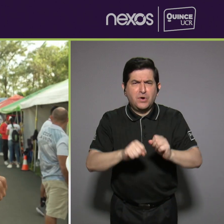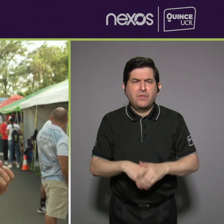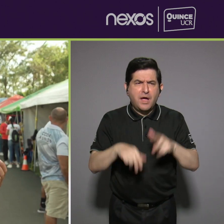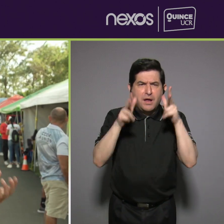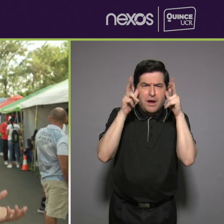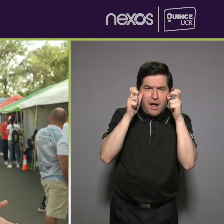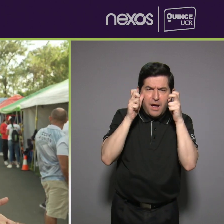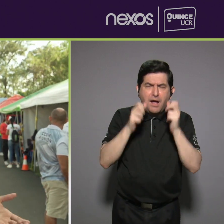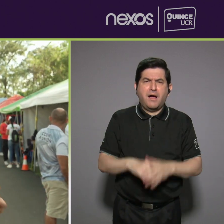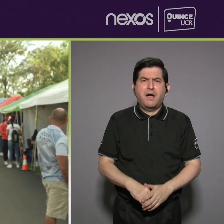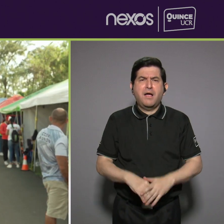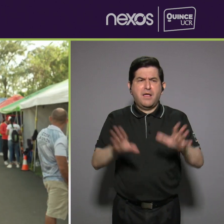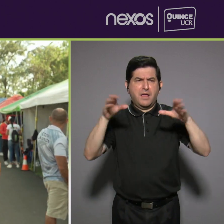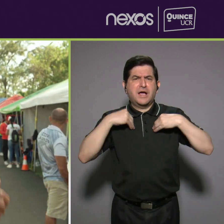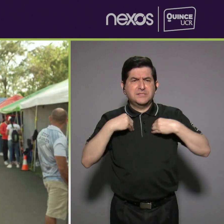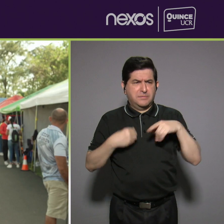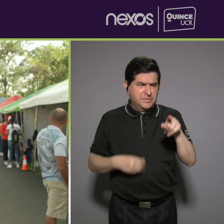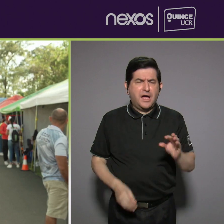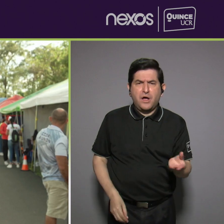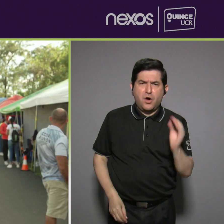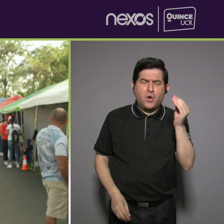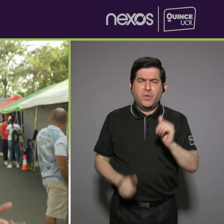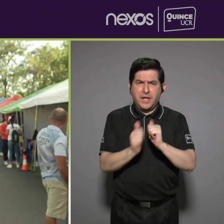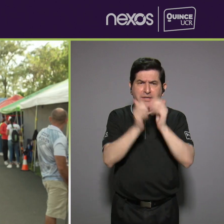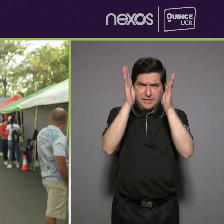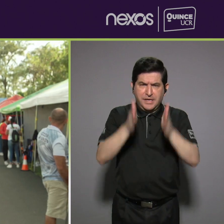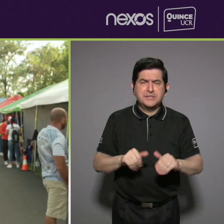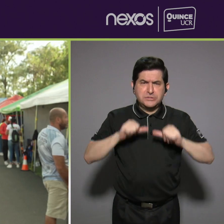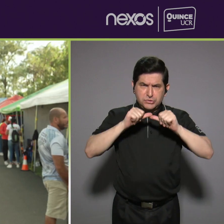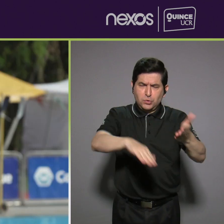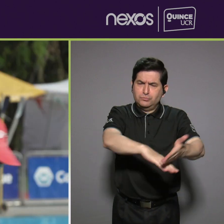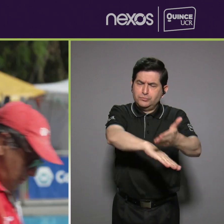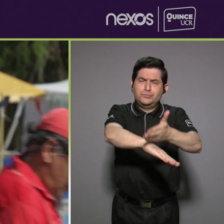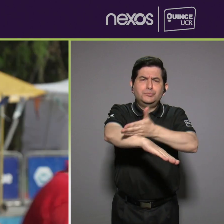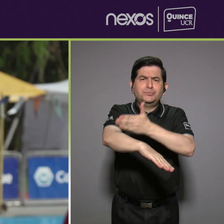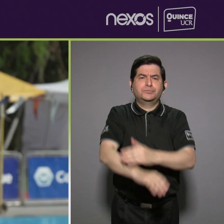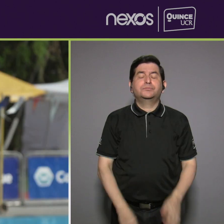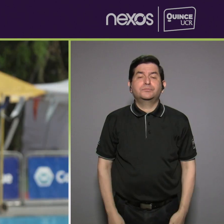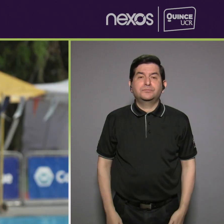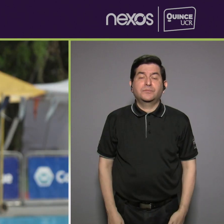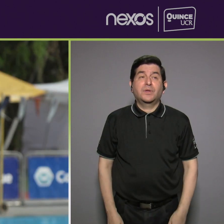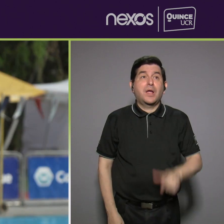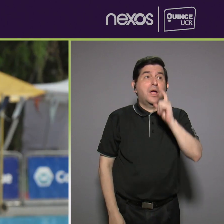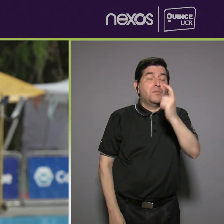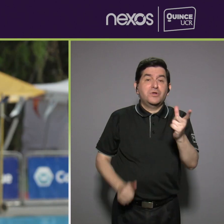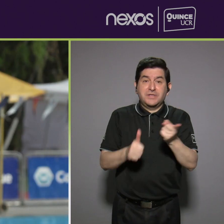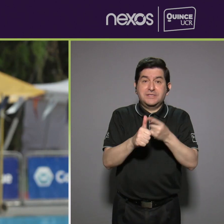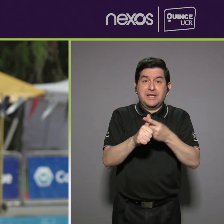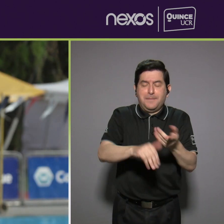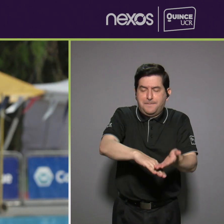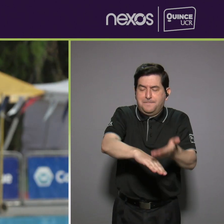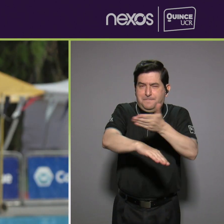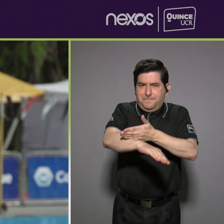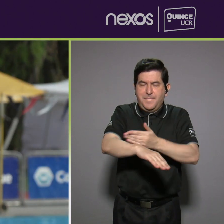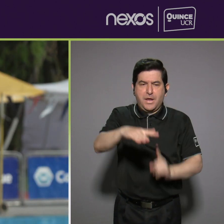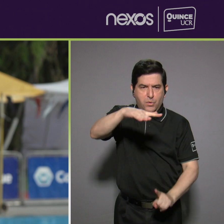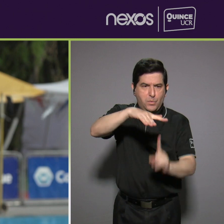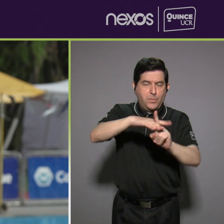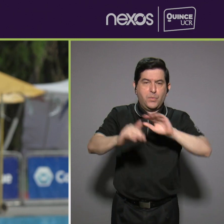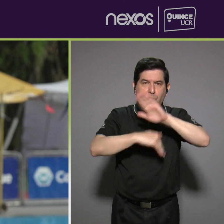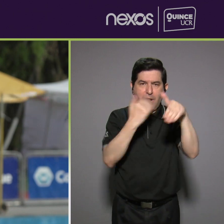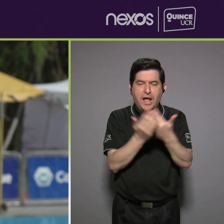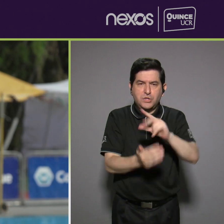y recibir a estos chicos, a estos atletas, para que puedan seguir adelante, ¿verdad? De ahí, bueno, por dicho, este es el primer paso, darle visibilidad a todos los